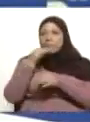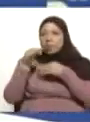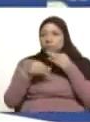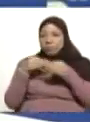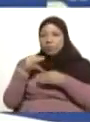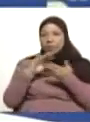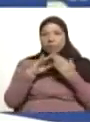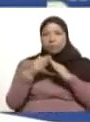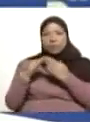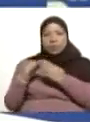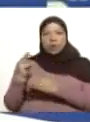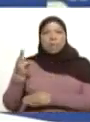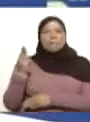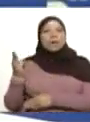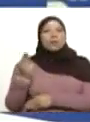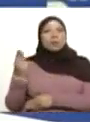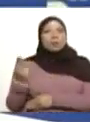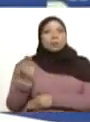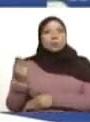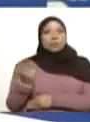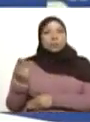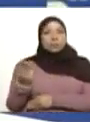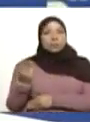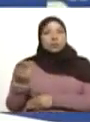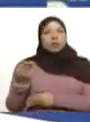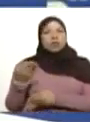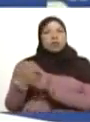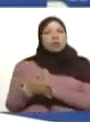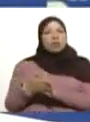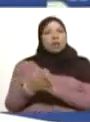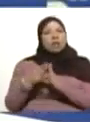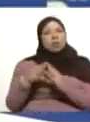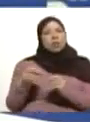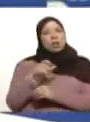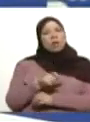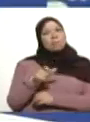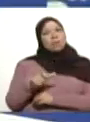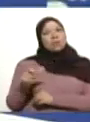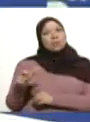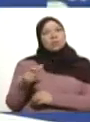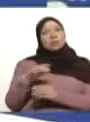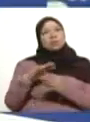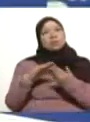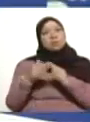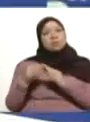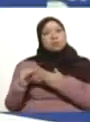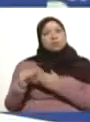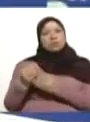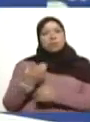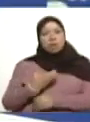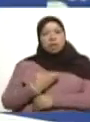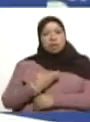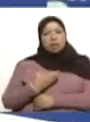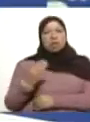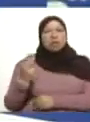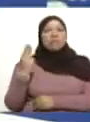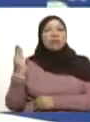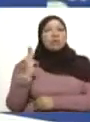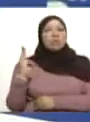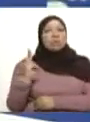Baruta qué es lo que sucedió a la comunidad en general. Qué es lo que sucedió con el alcalde de Baruta.